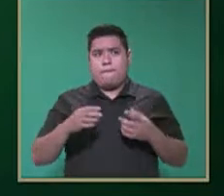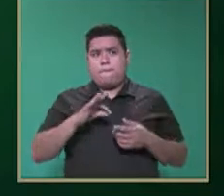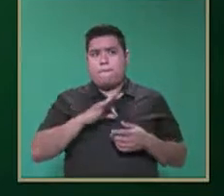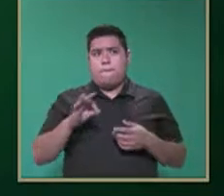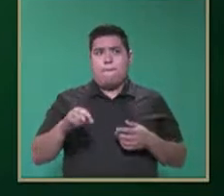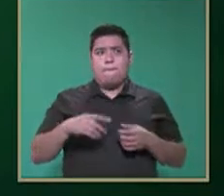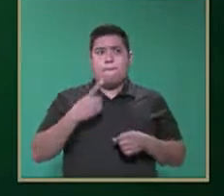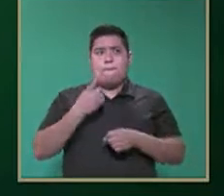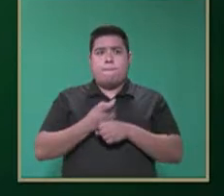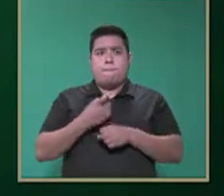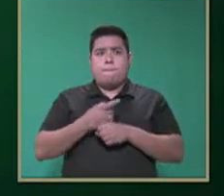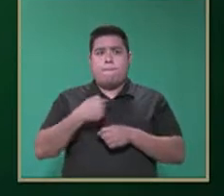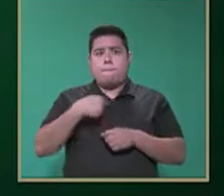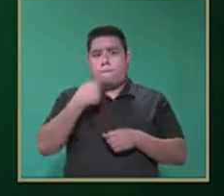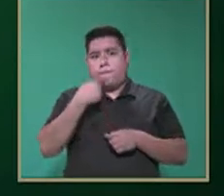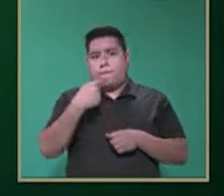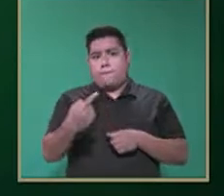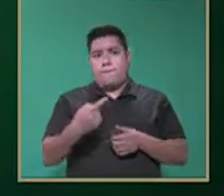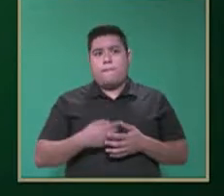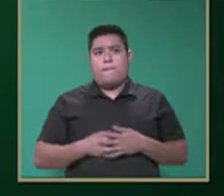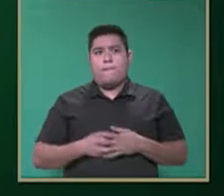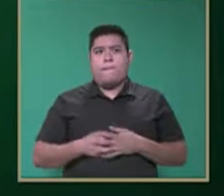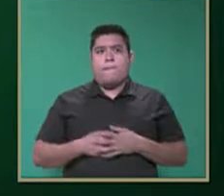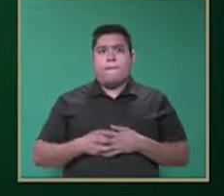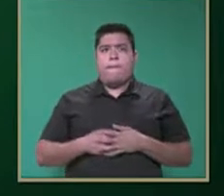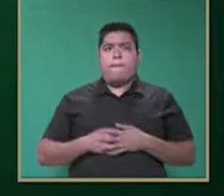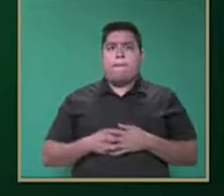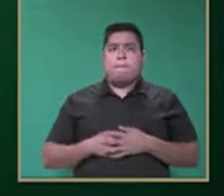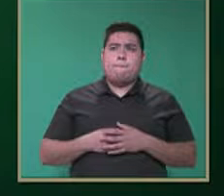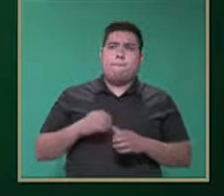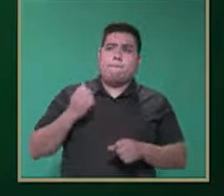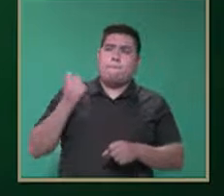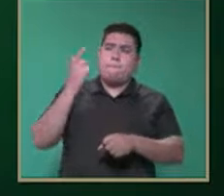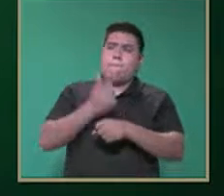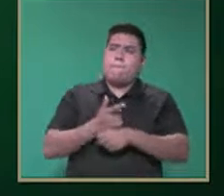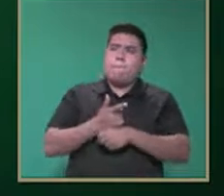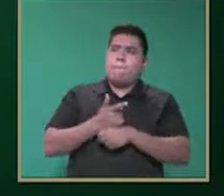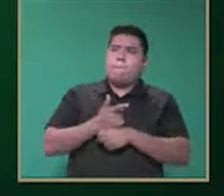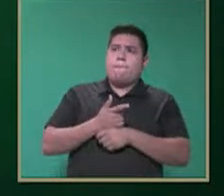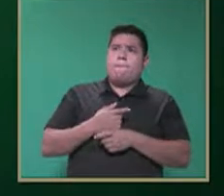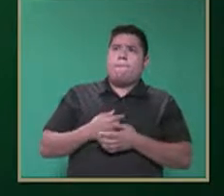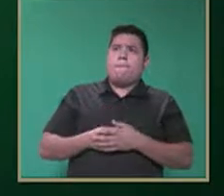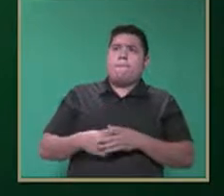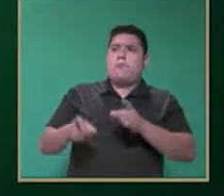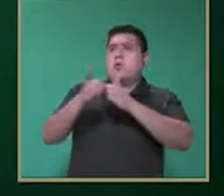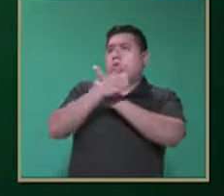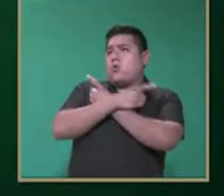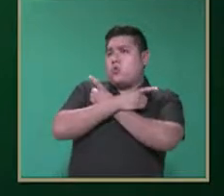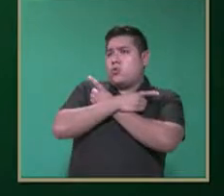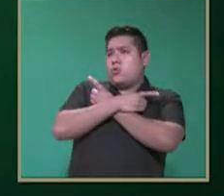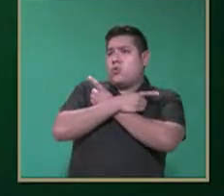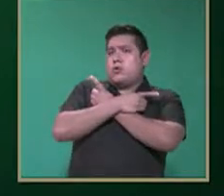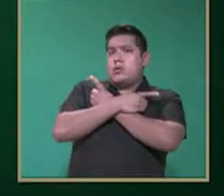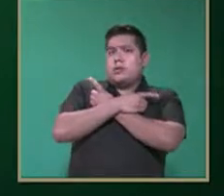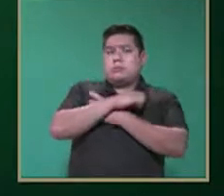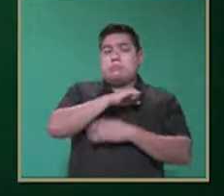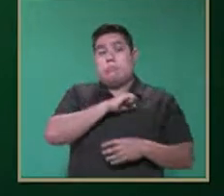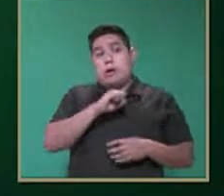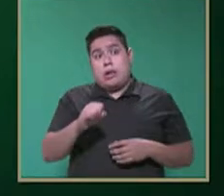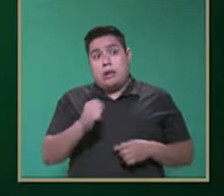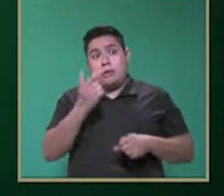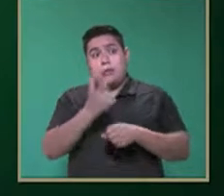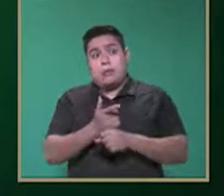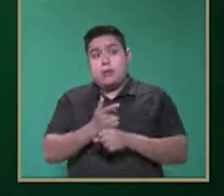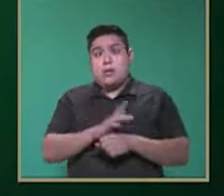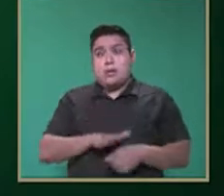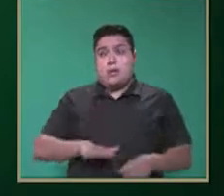les dije, vamos a identificar qué conductas no son acordes a el